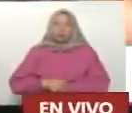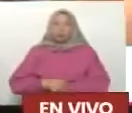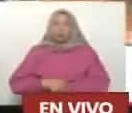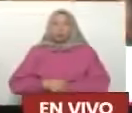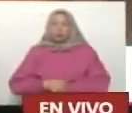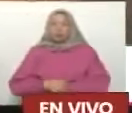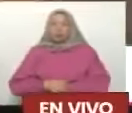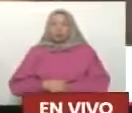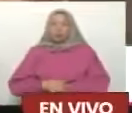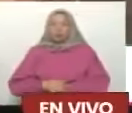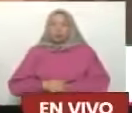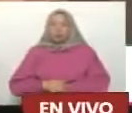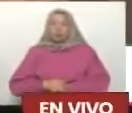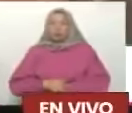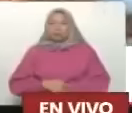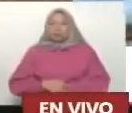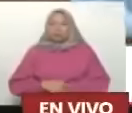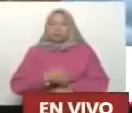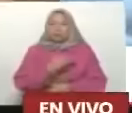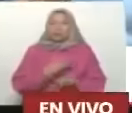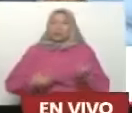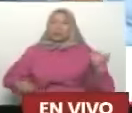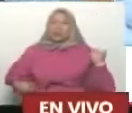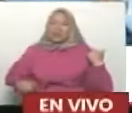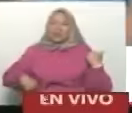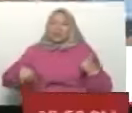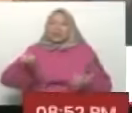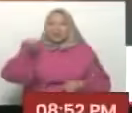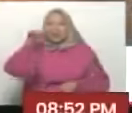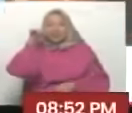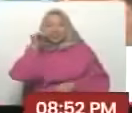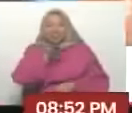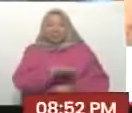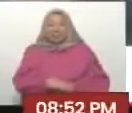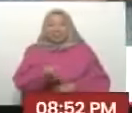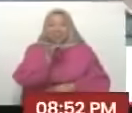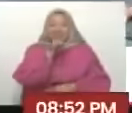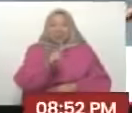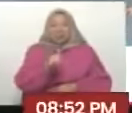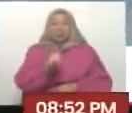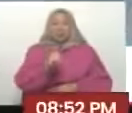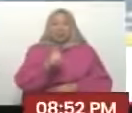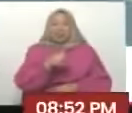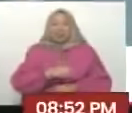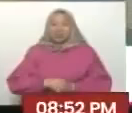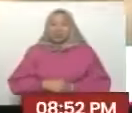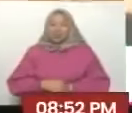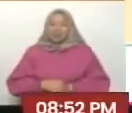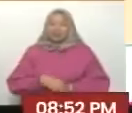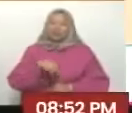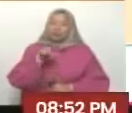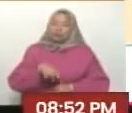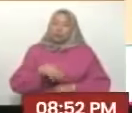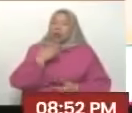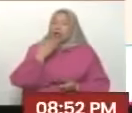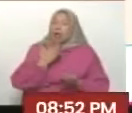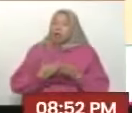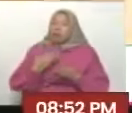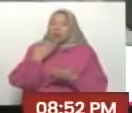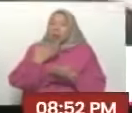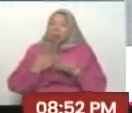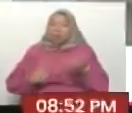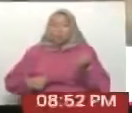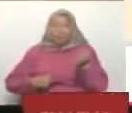institución que nos está entregando el presidente? Buenas noches, mi presidente Nicolás Maduro. Sumamente agradecida con todo su